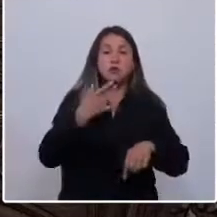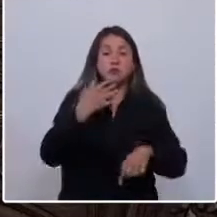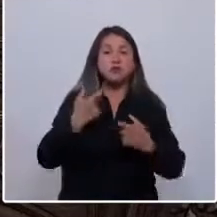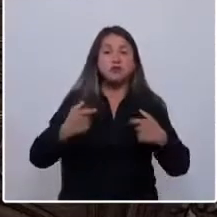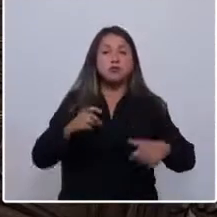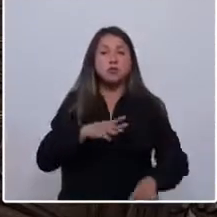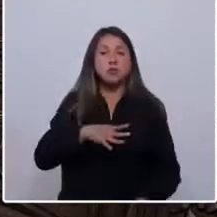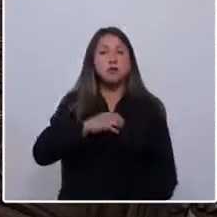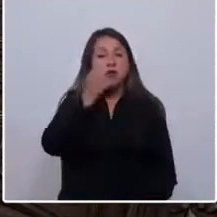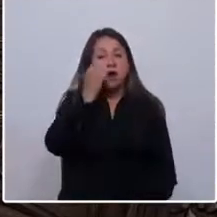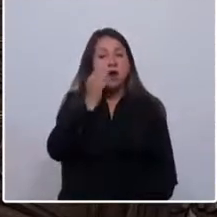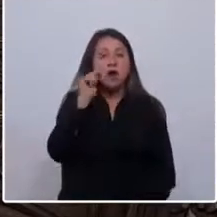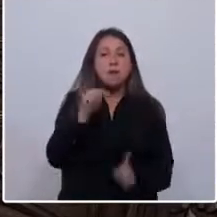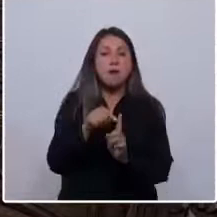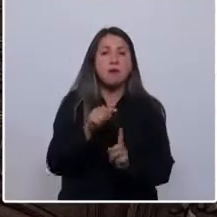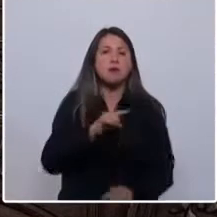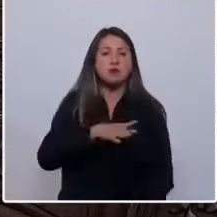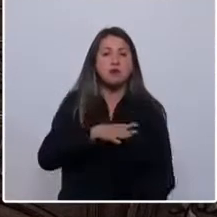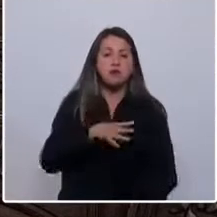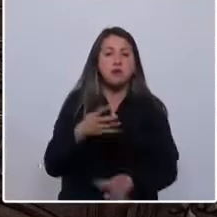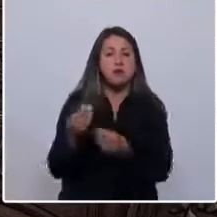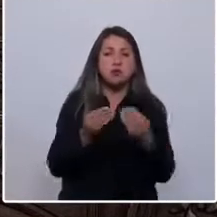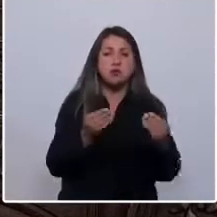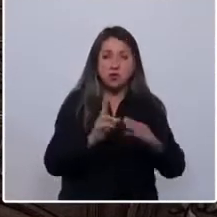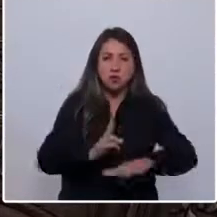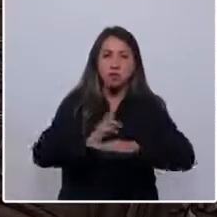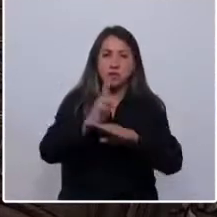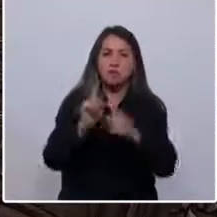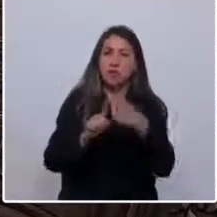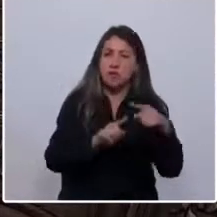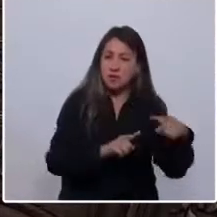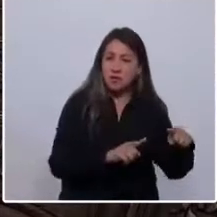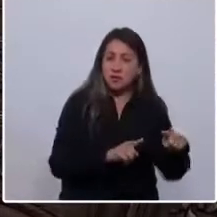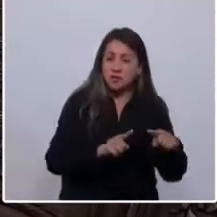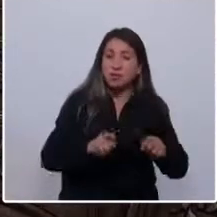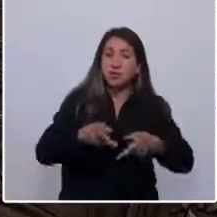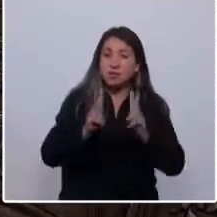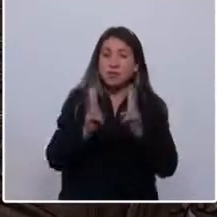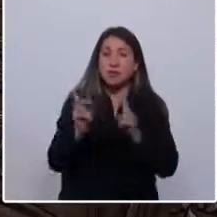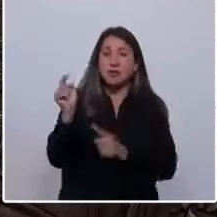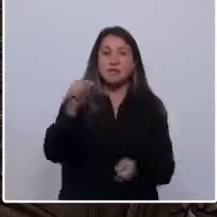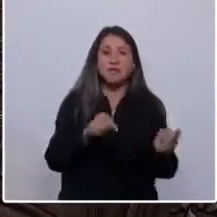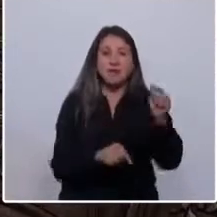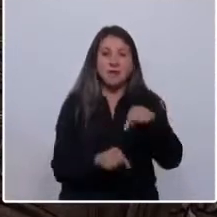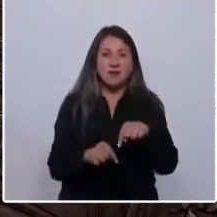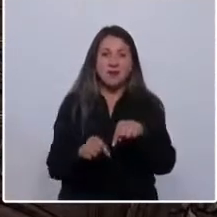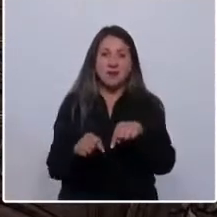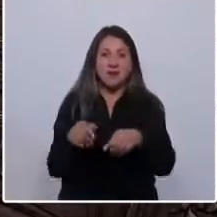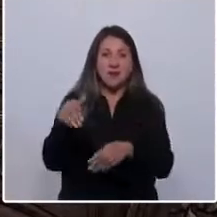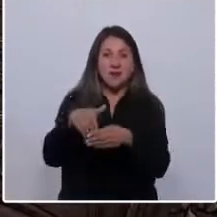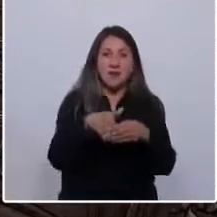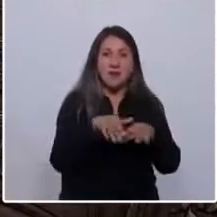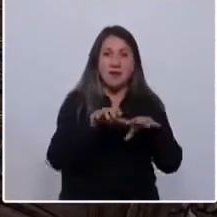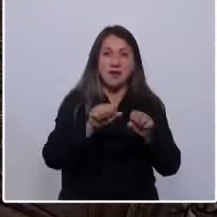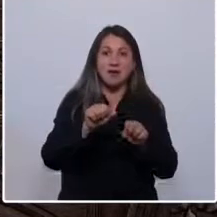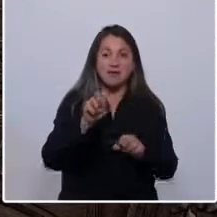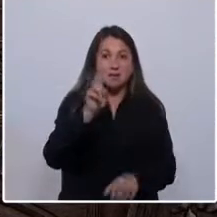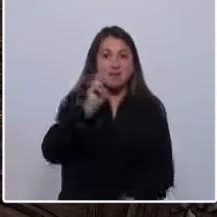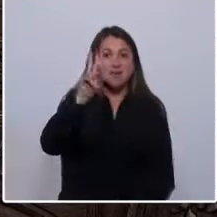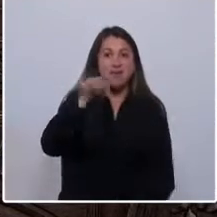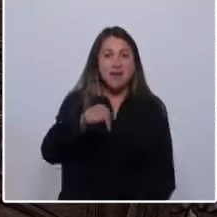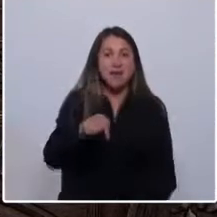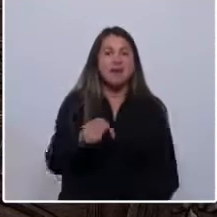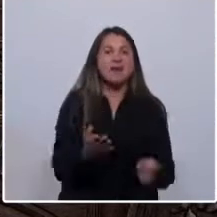queremos a nuestro país. Somos válidos representantes de los miles de electores que nos han permitido llegar a estos escaños. ¿Y para qué? Para